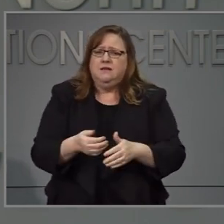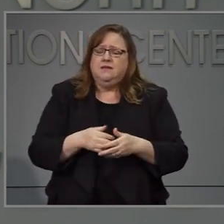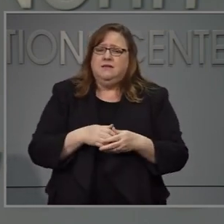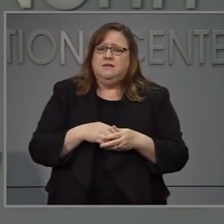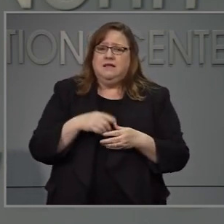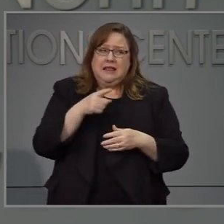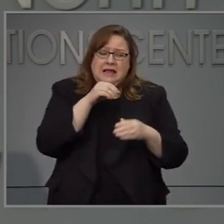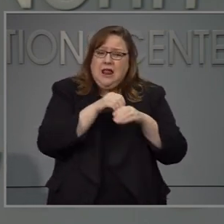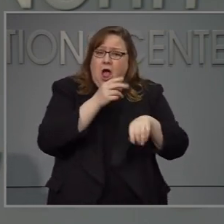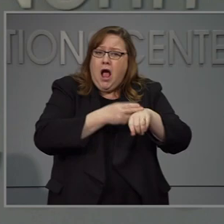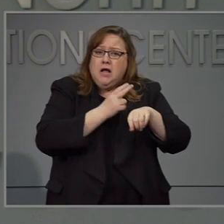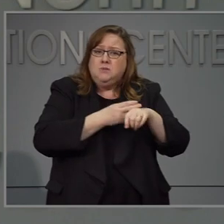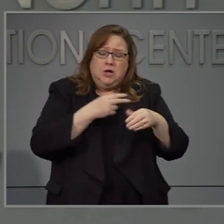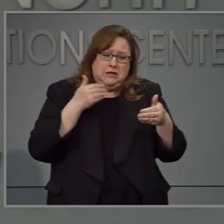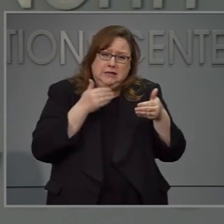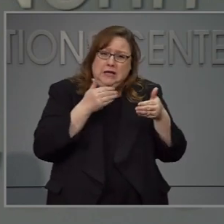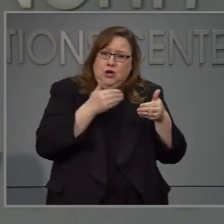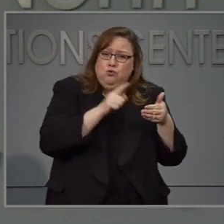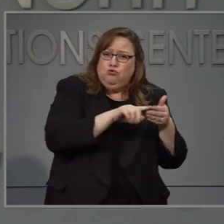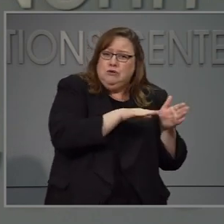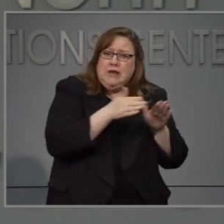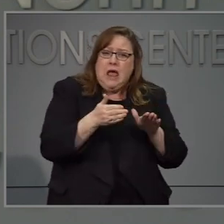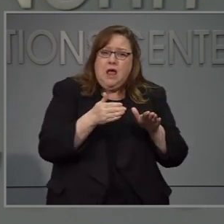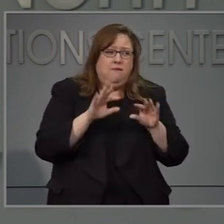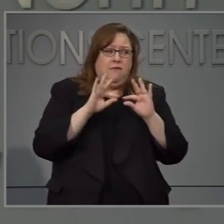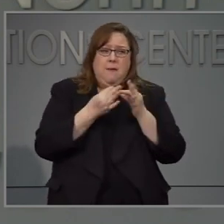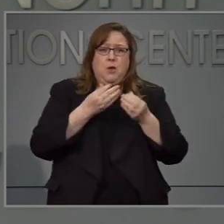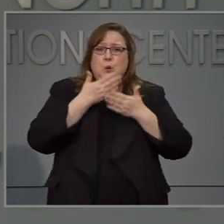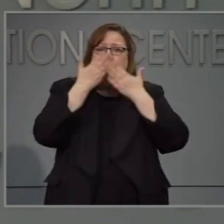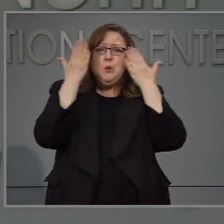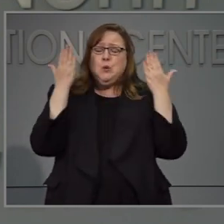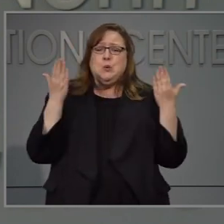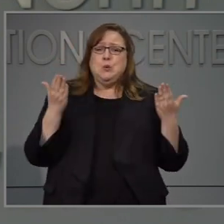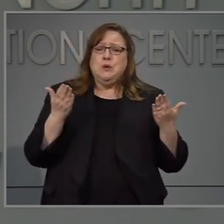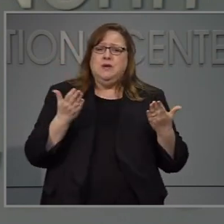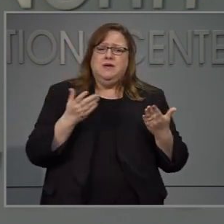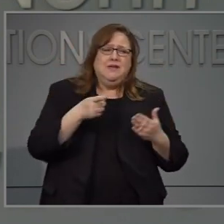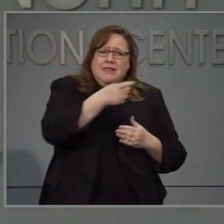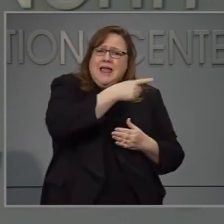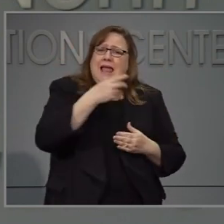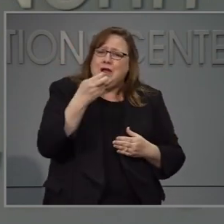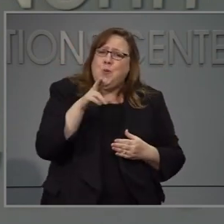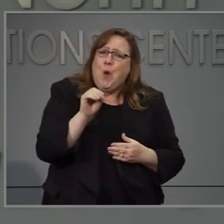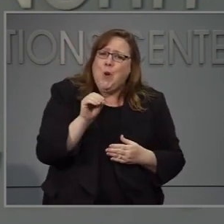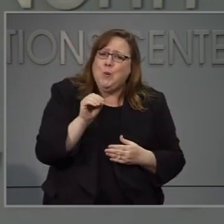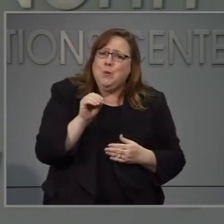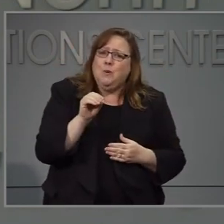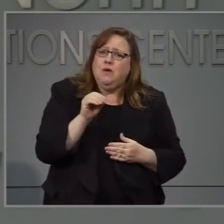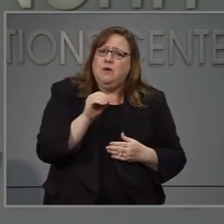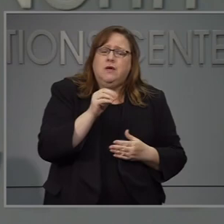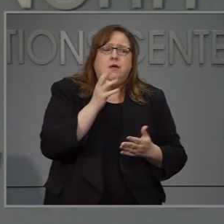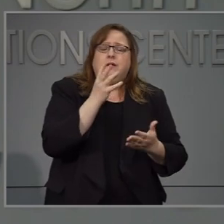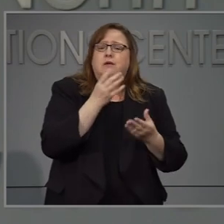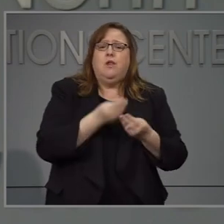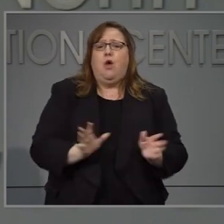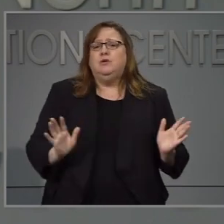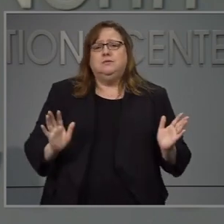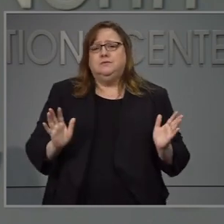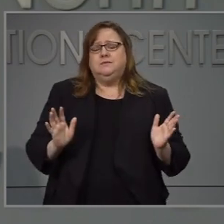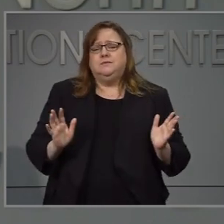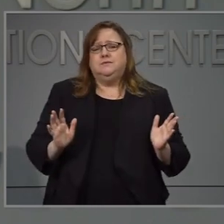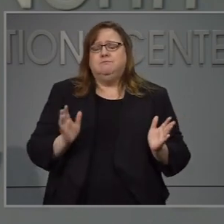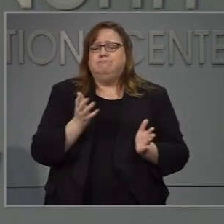de sus seres queridos en los momentos más difíciles, arrebatándonos de nuestros héroes del día a día.